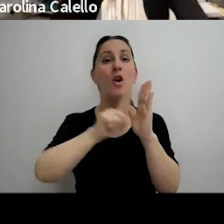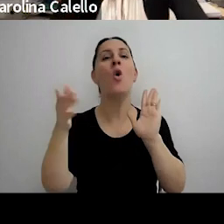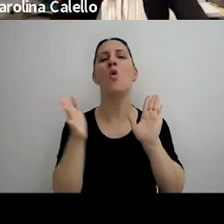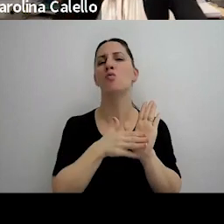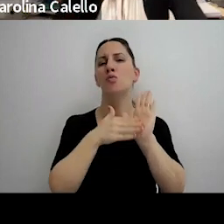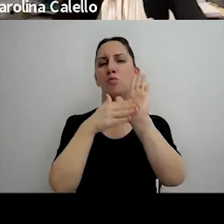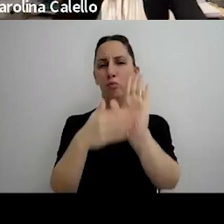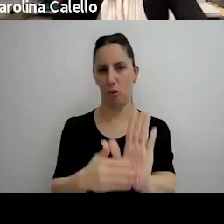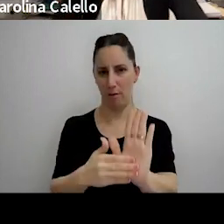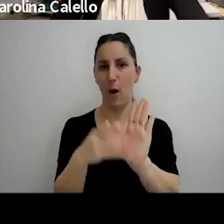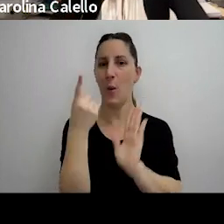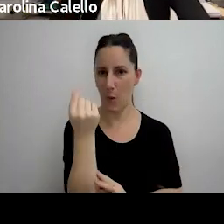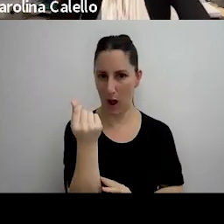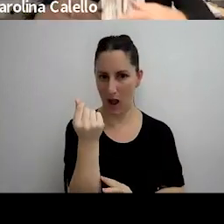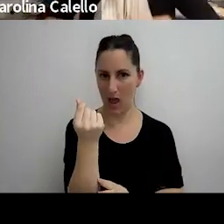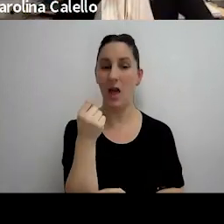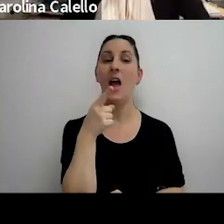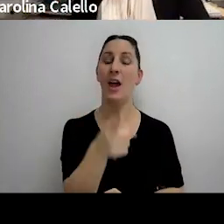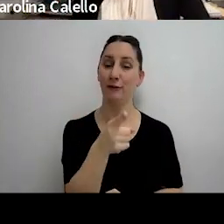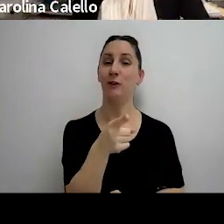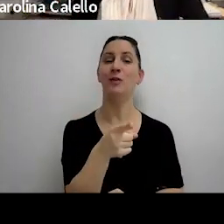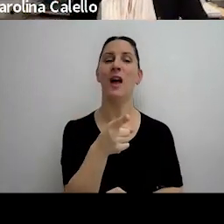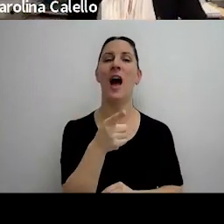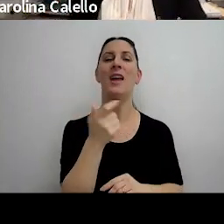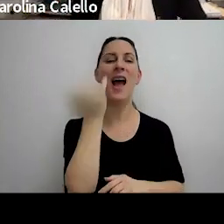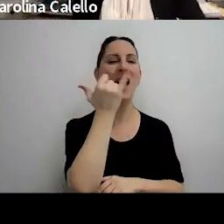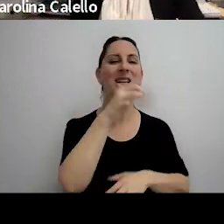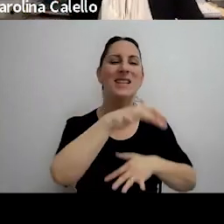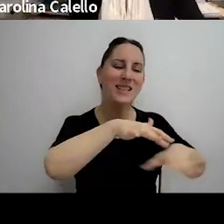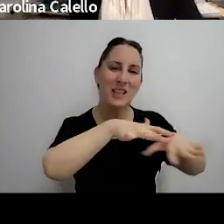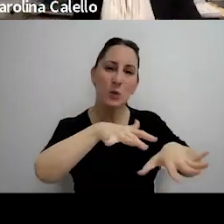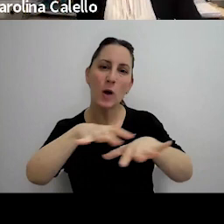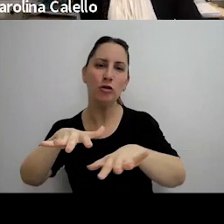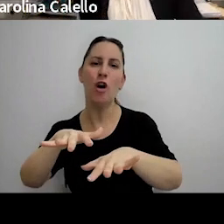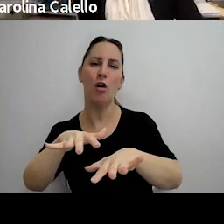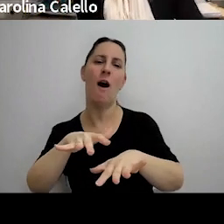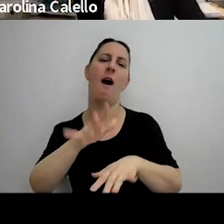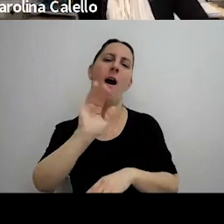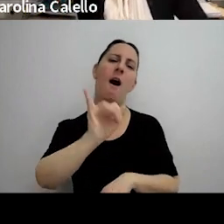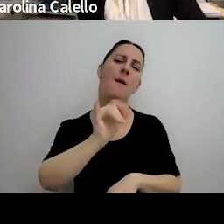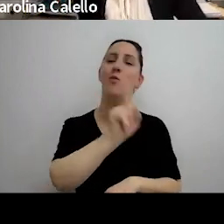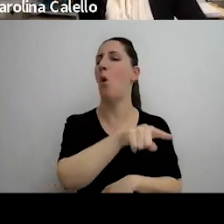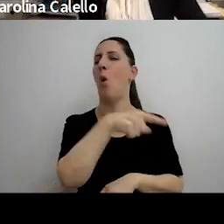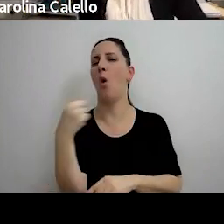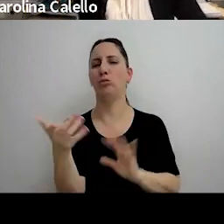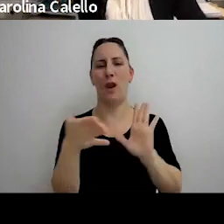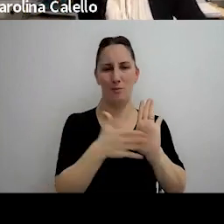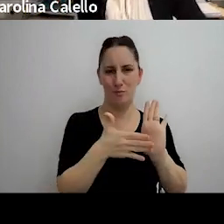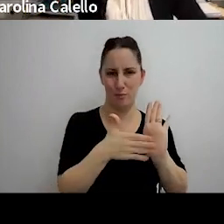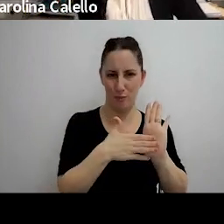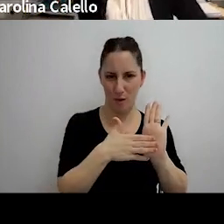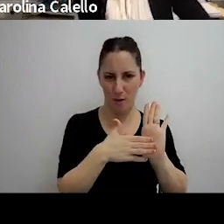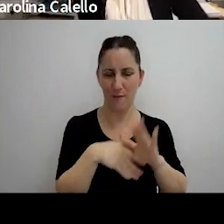juicios respectivos entonces ahí tienen una serie de casos en que se admitió otra prueba que no era el juicio de